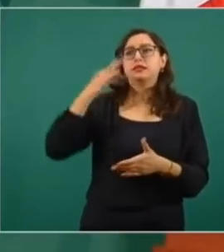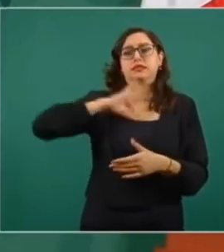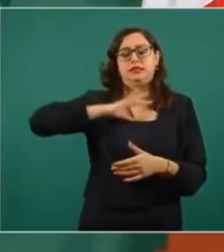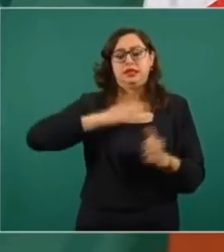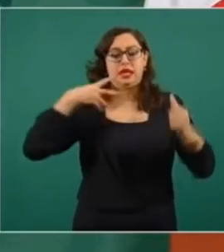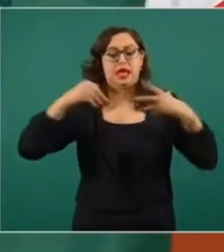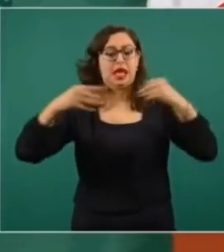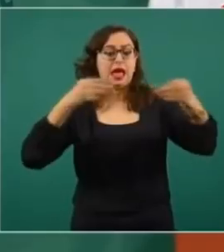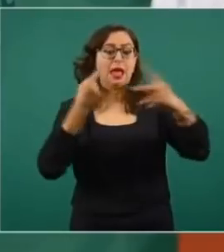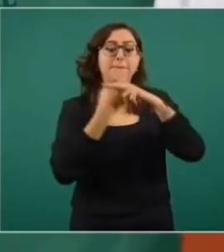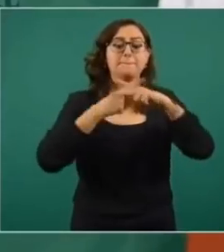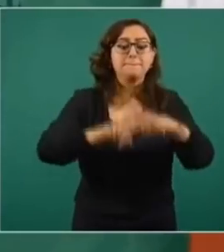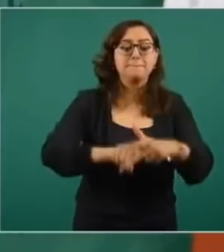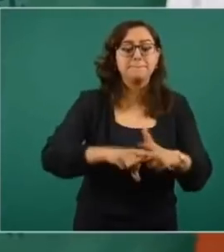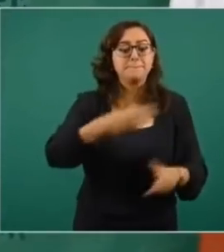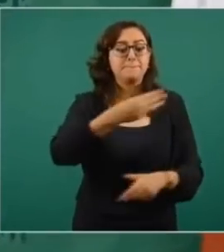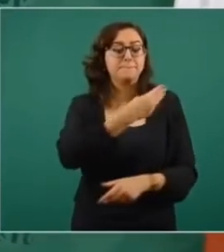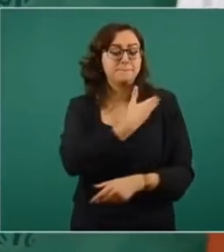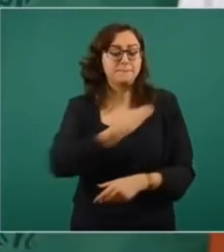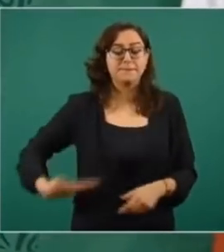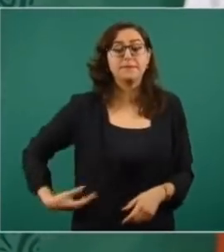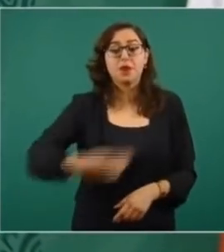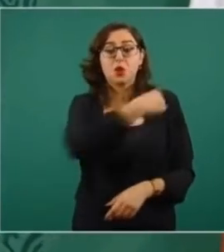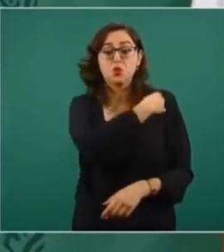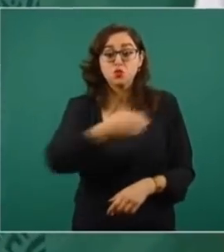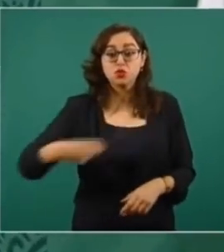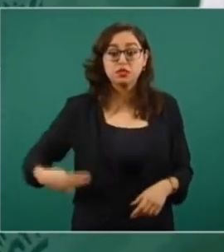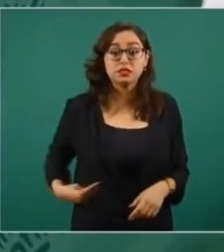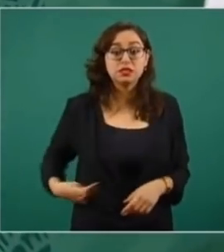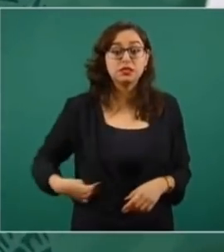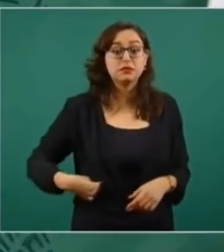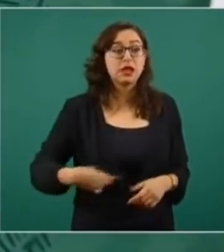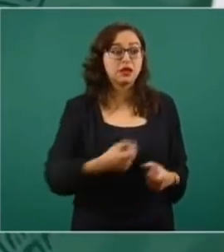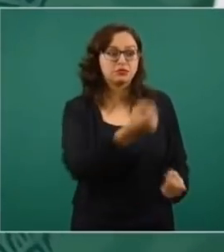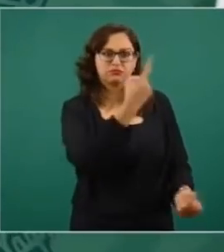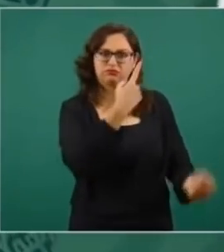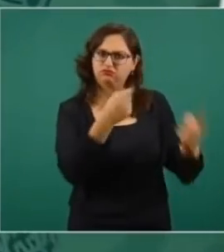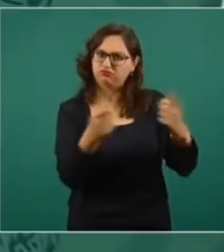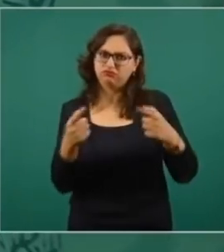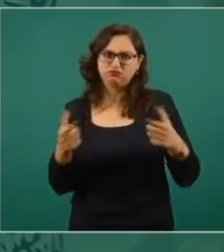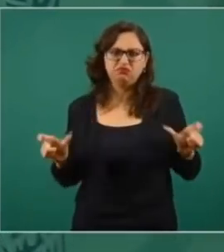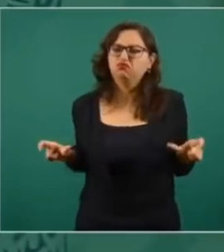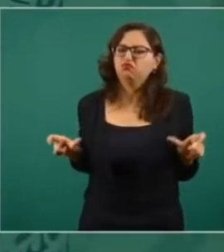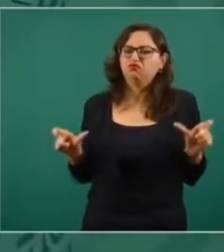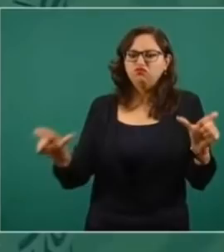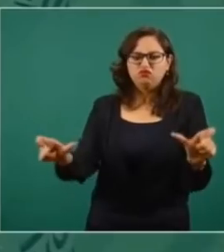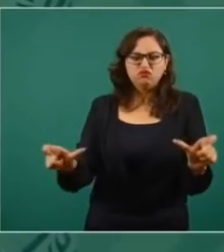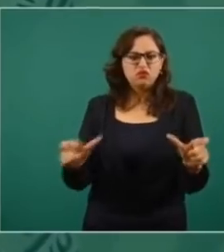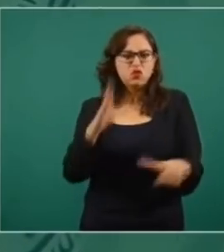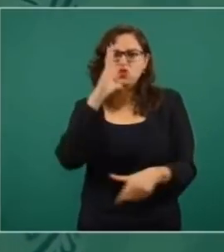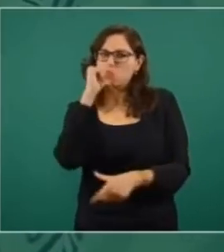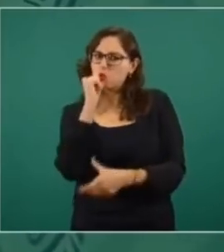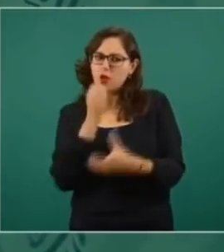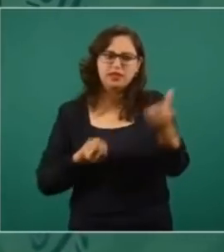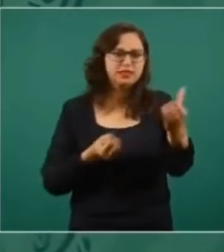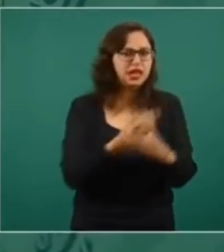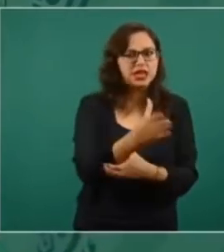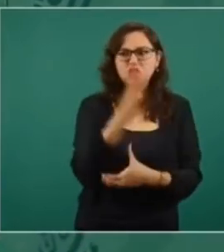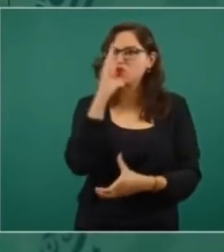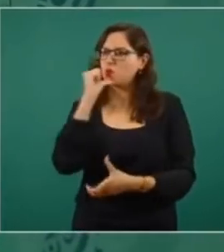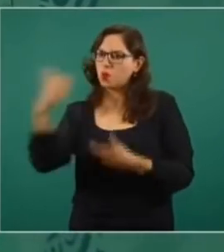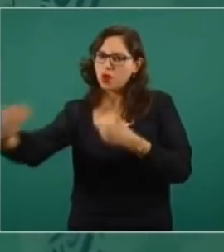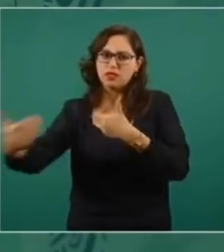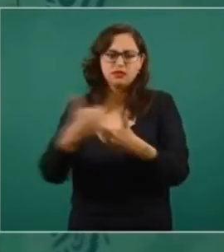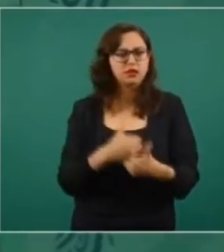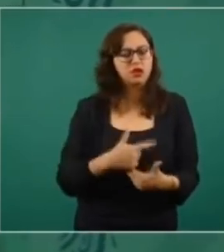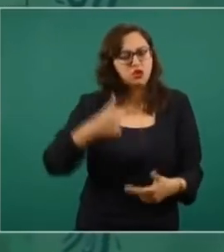verdaderamente habían blindado a sus municipios y nadie podía ni acceder al municipio ni salir del municipio. Y hablé con ellos y